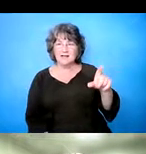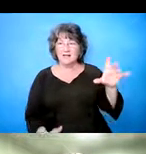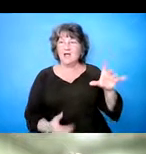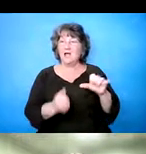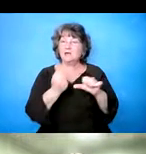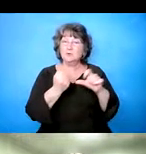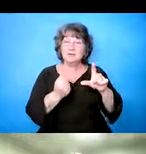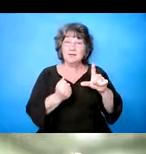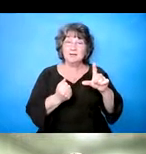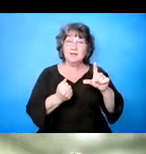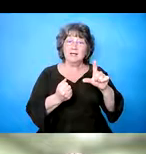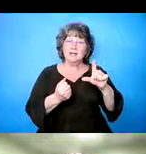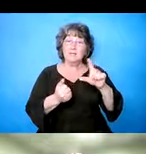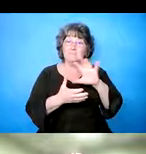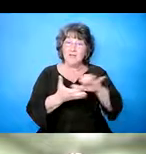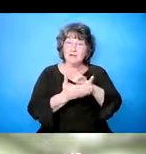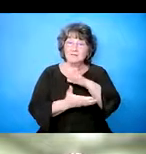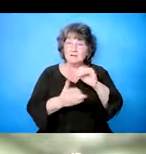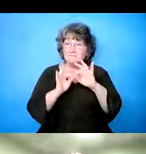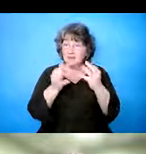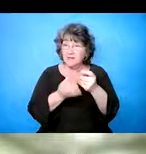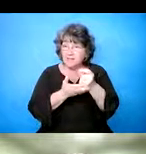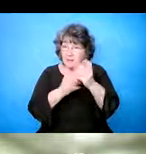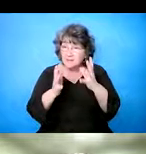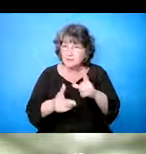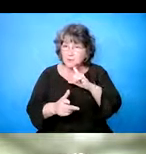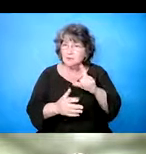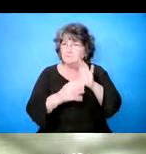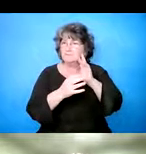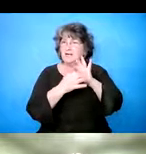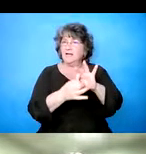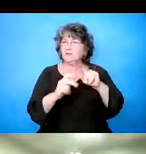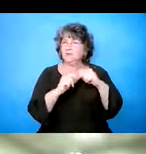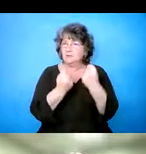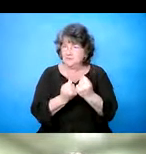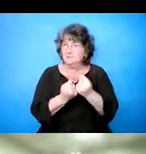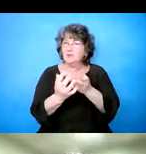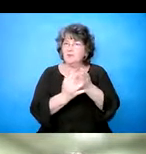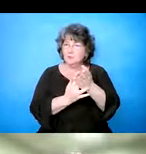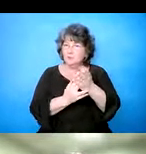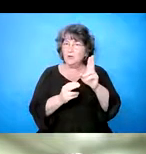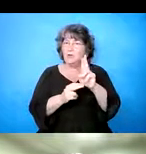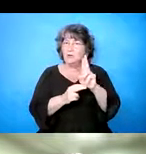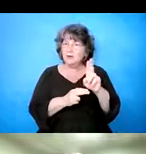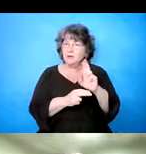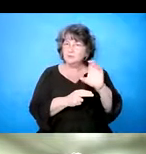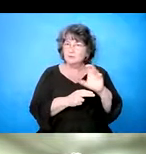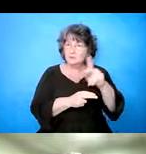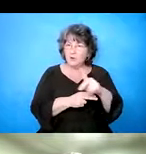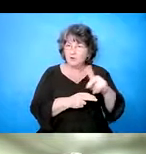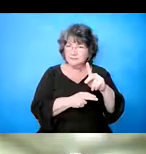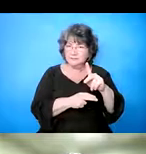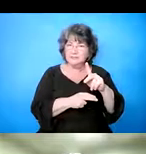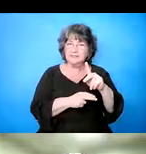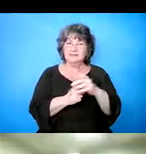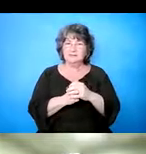es un terapista de, de matrimonio y familia que nos está ayudando. Tras, United